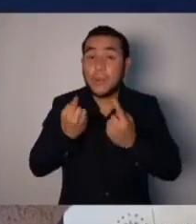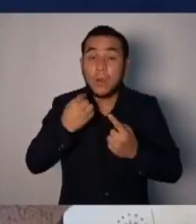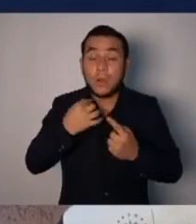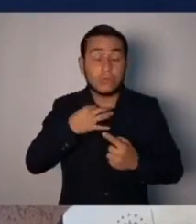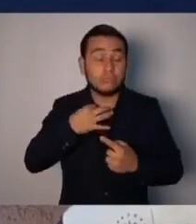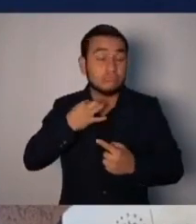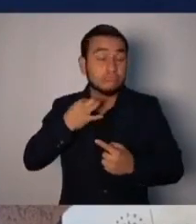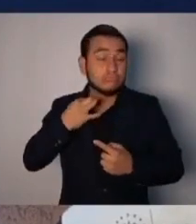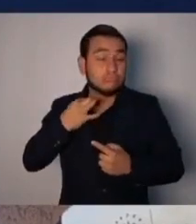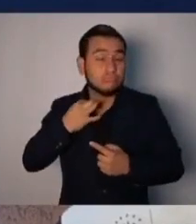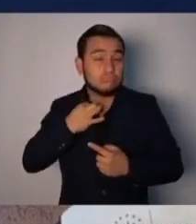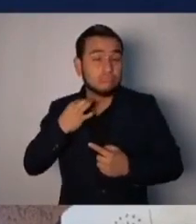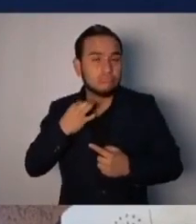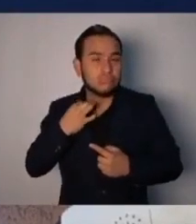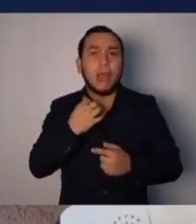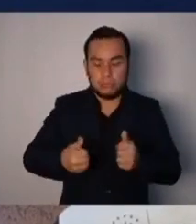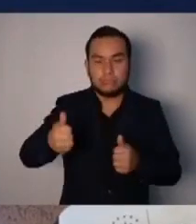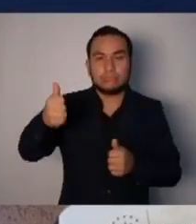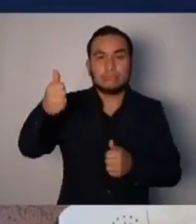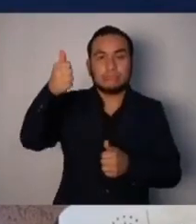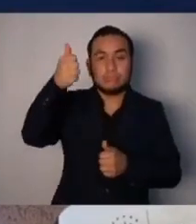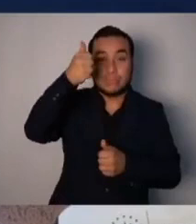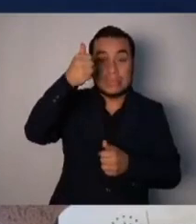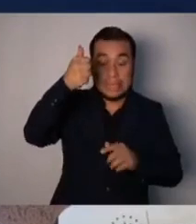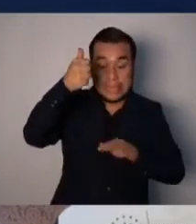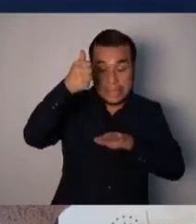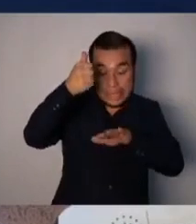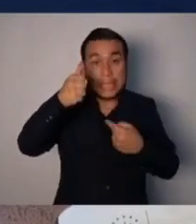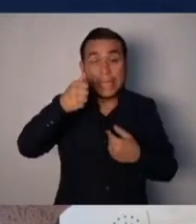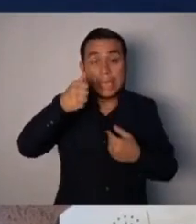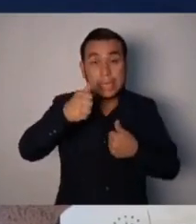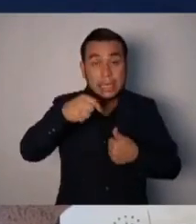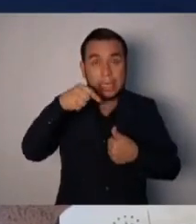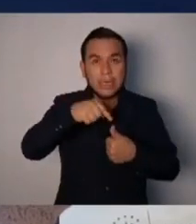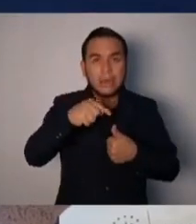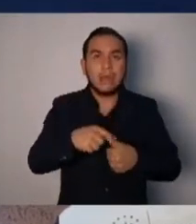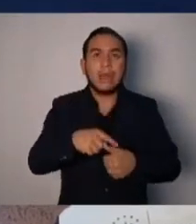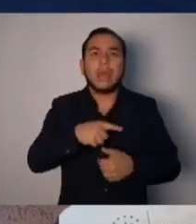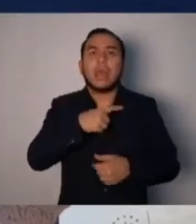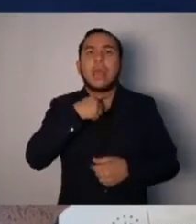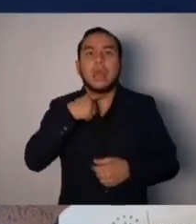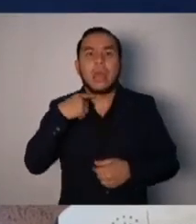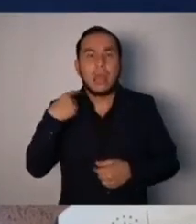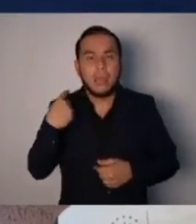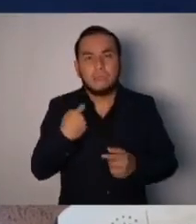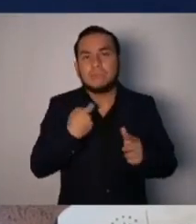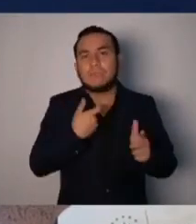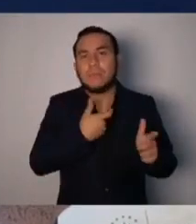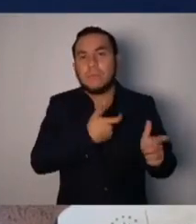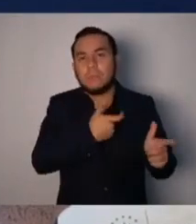arriba. Son los delincuentes de abajo los que pagan con la vida, los que salen ametrallados, muertos.